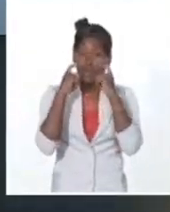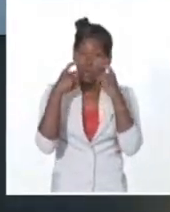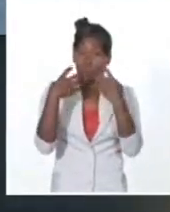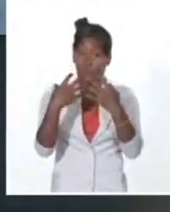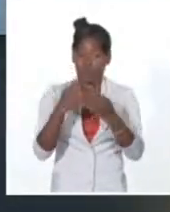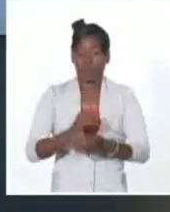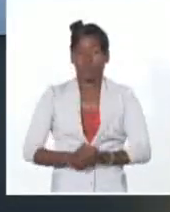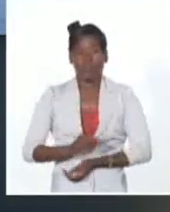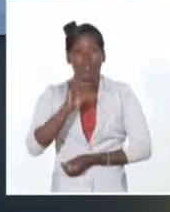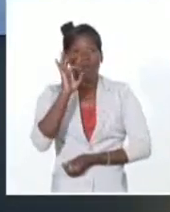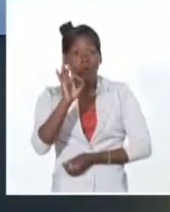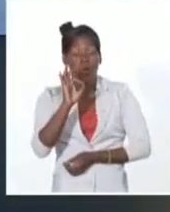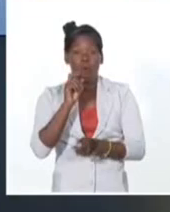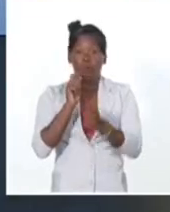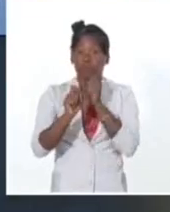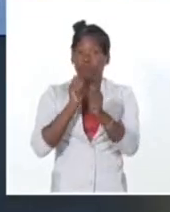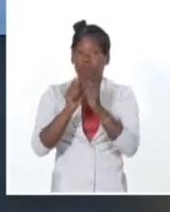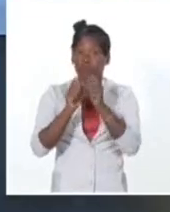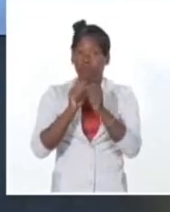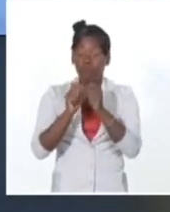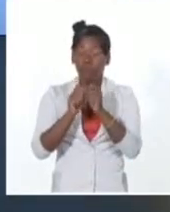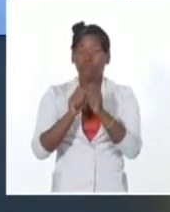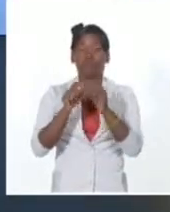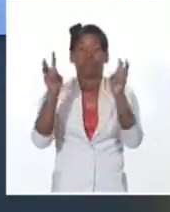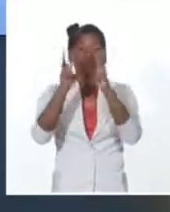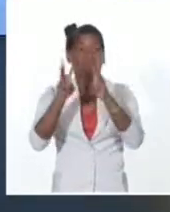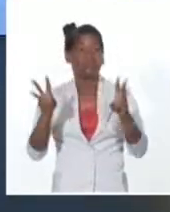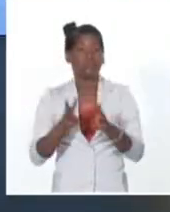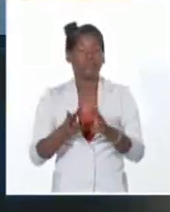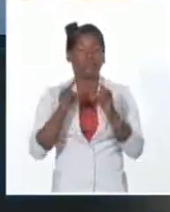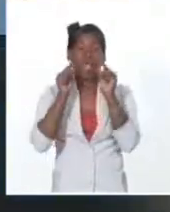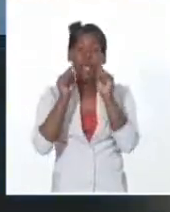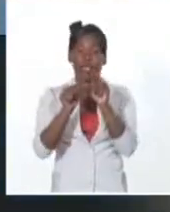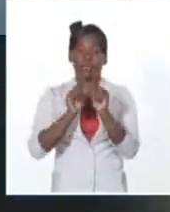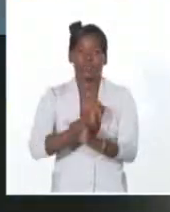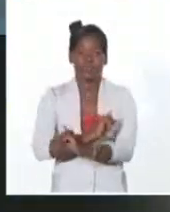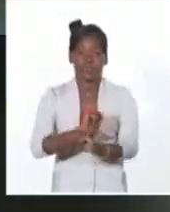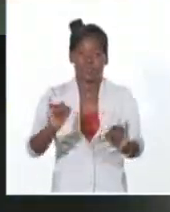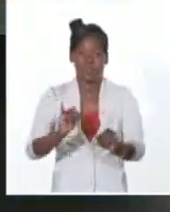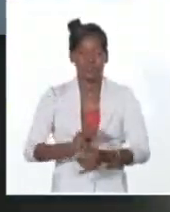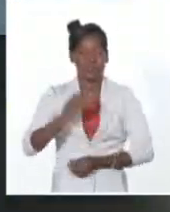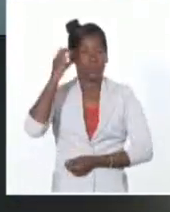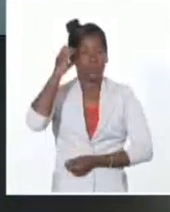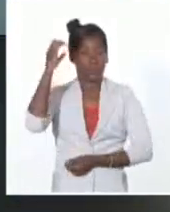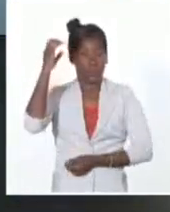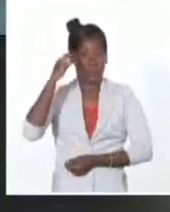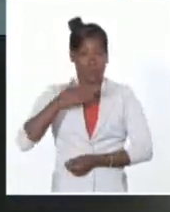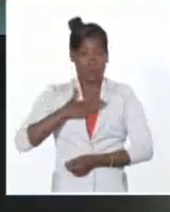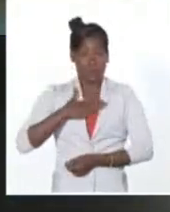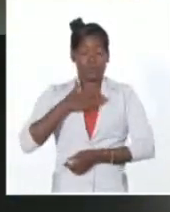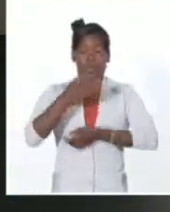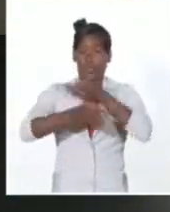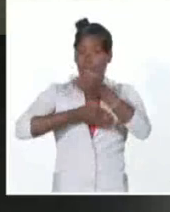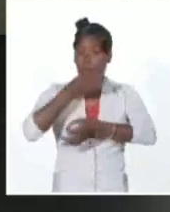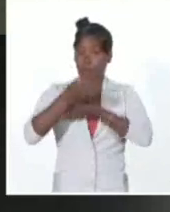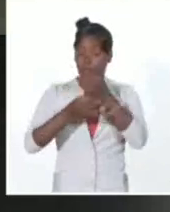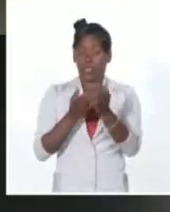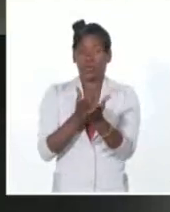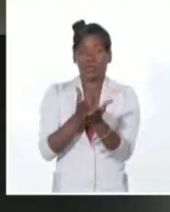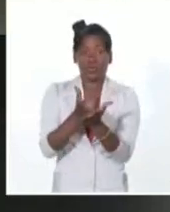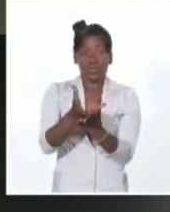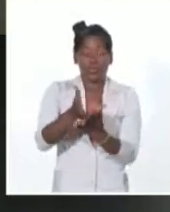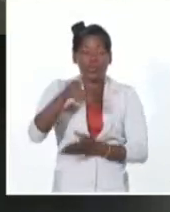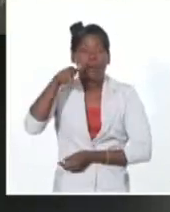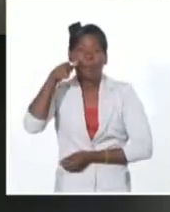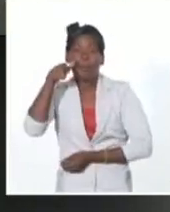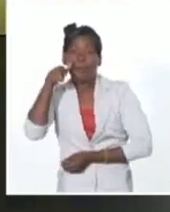oficiales de las redes sociales. El Instituto de Meteorología y el Estado Mayor Nacional de la Defensa Civil mantienen estrecha vigilancia